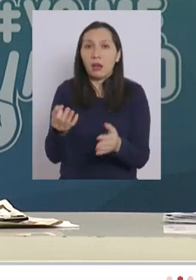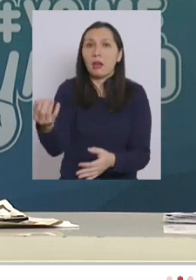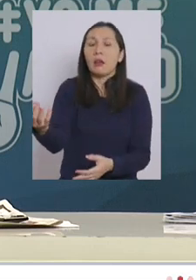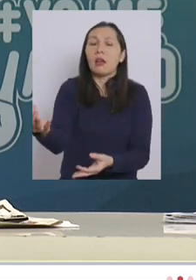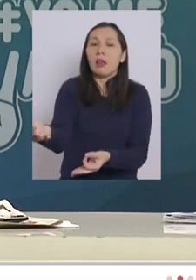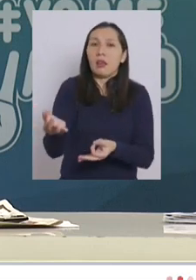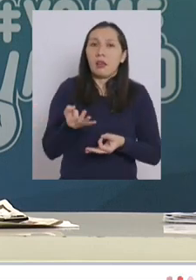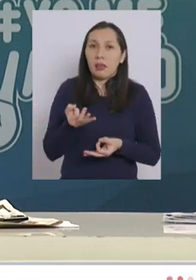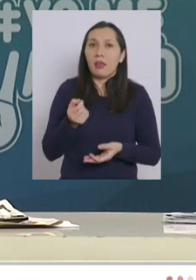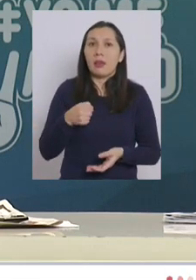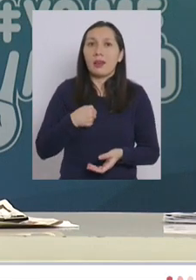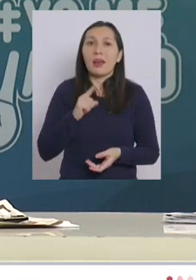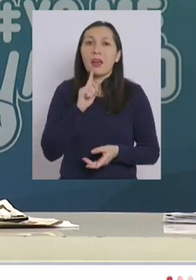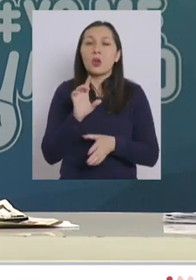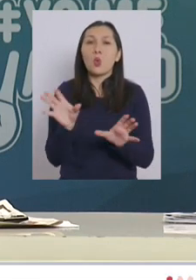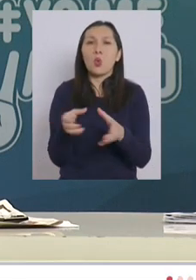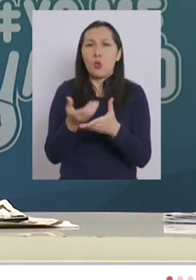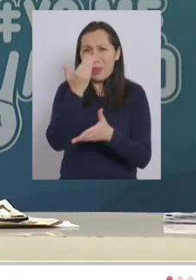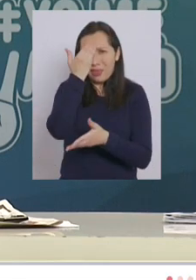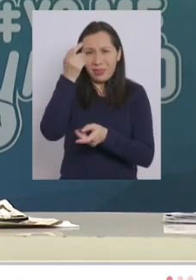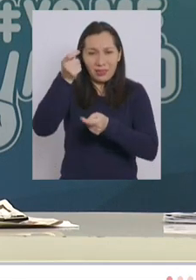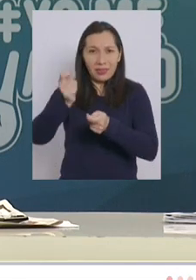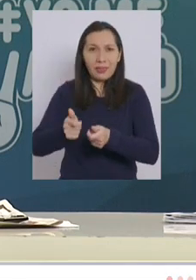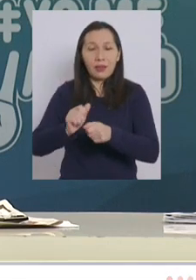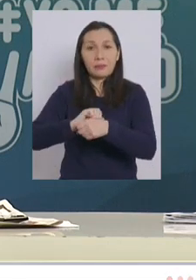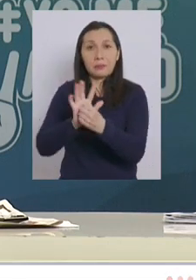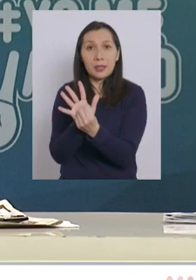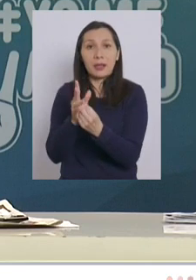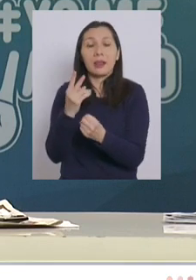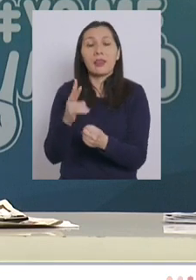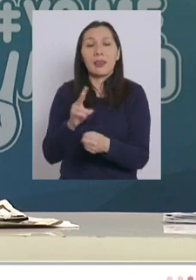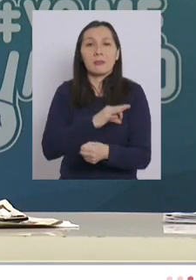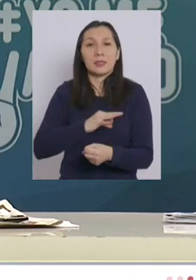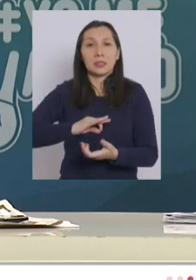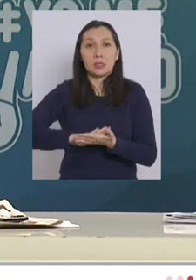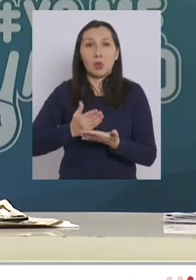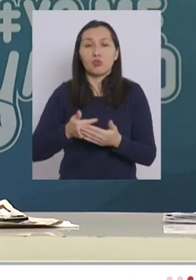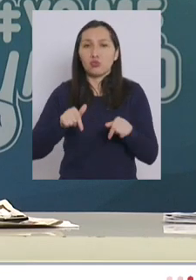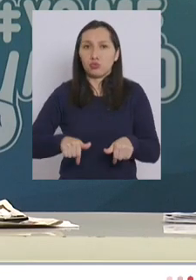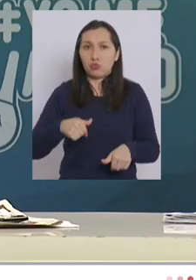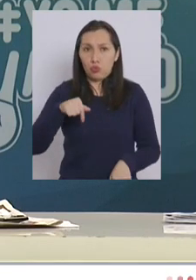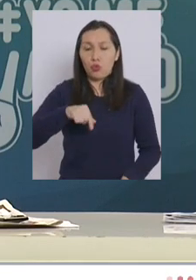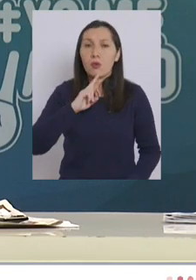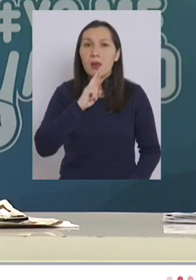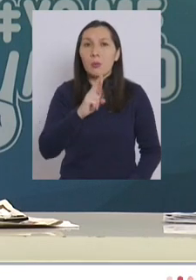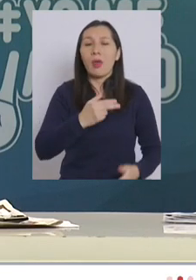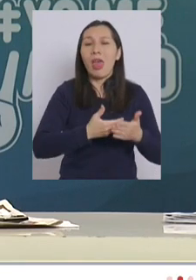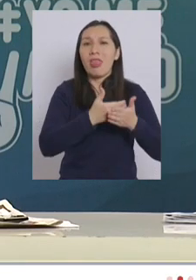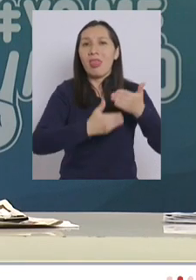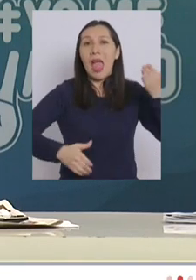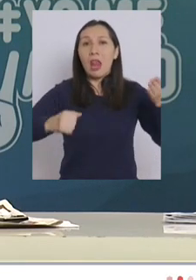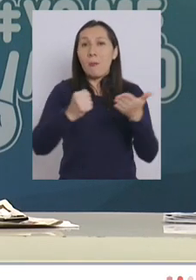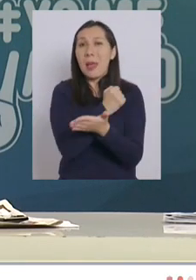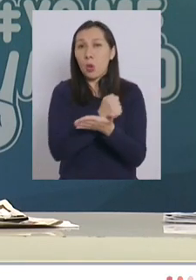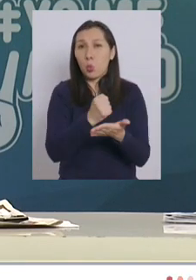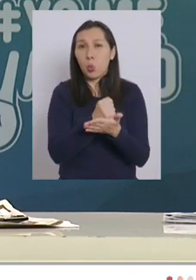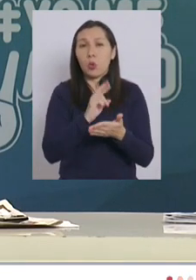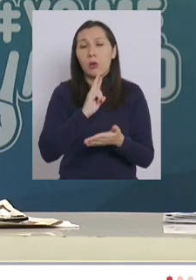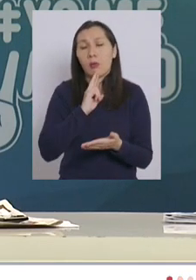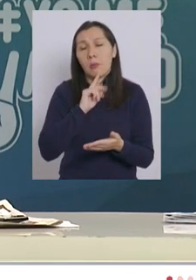hecho llegar el grupo de expertos en pandemia del ministerio de salud yo contesté hoy día en el diario el mercurio a esa pregunta